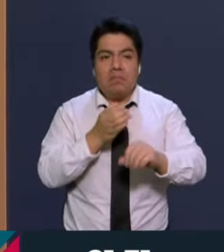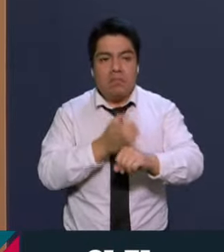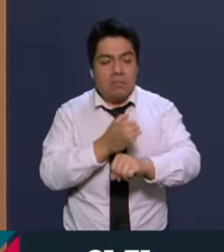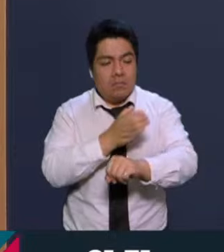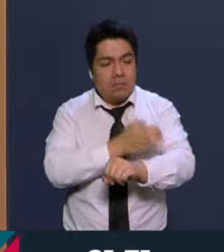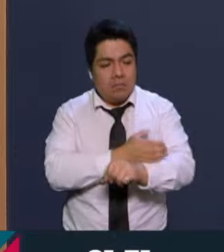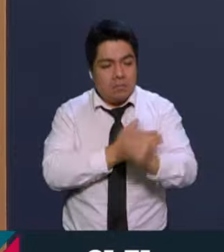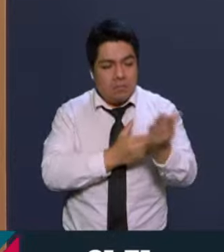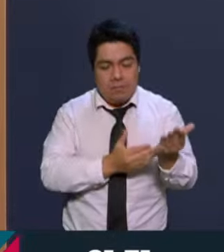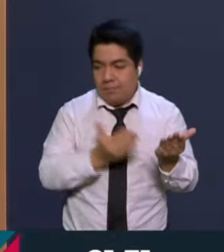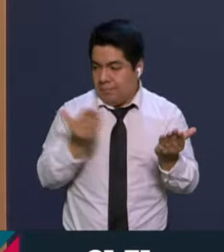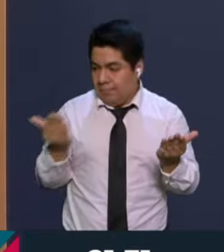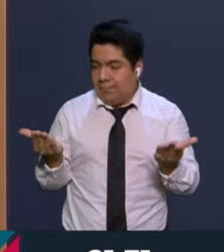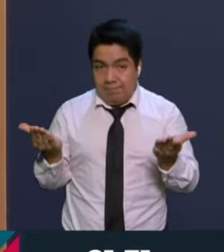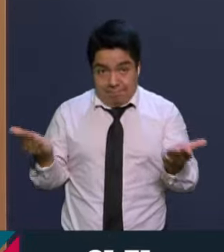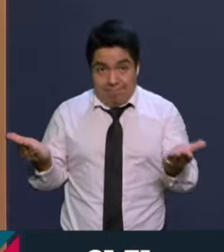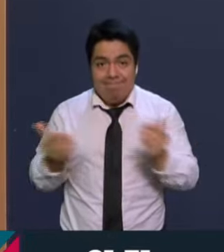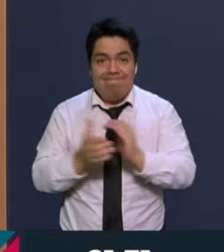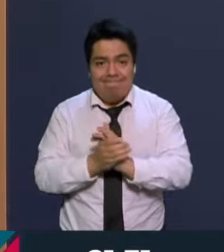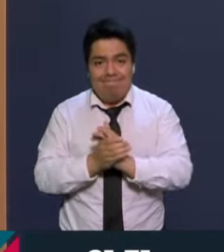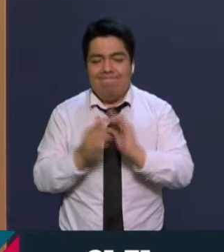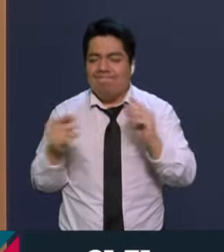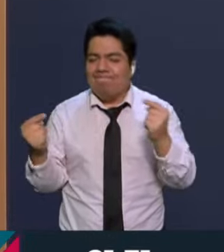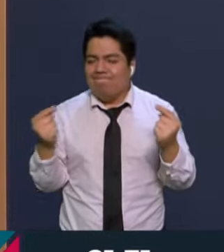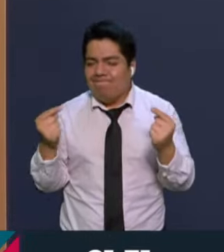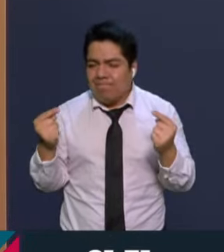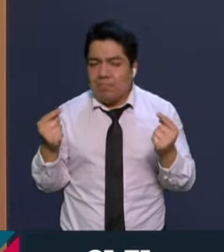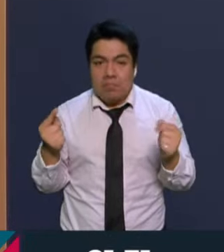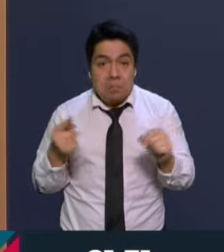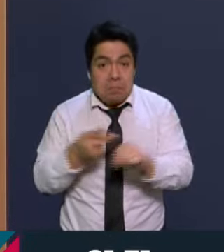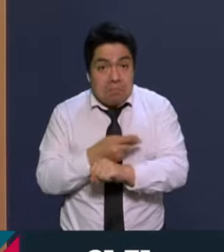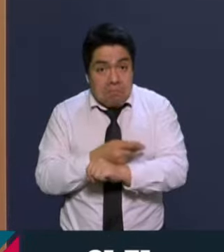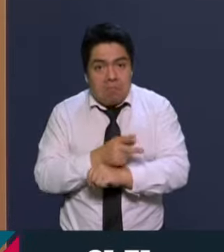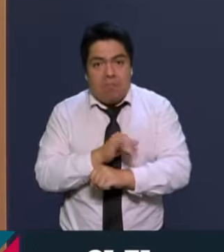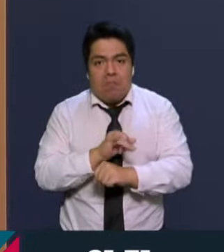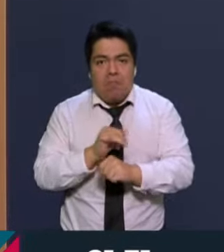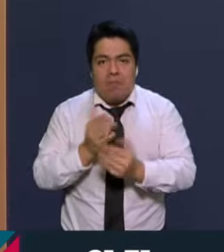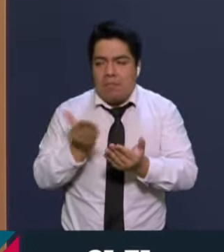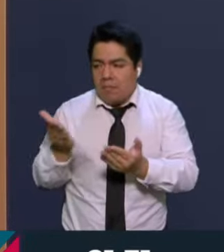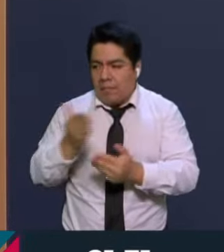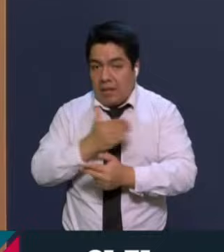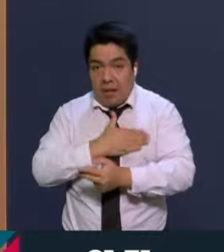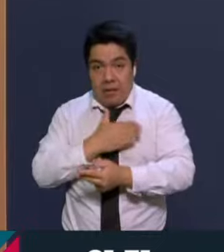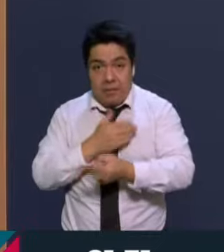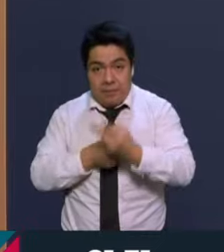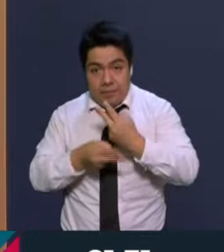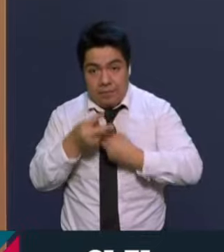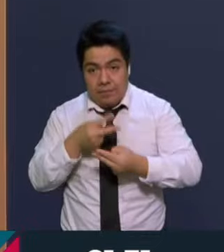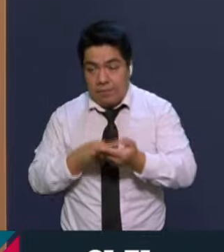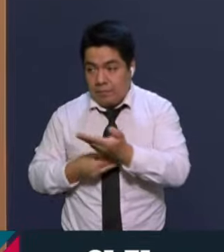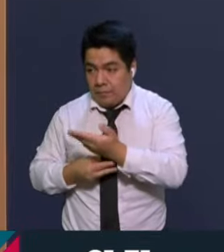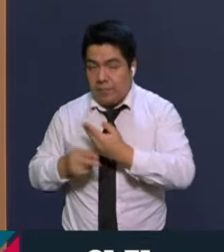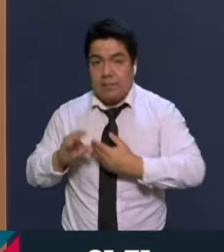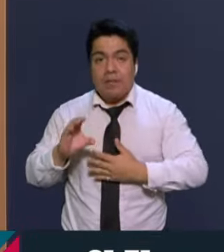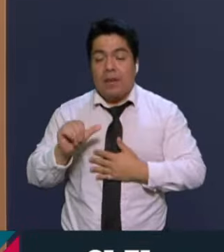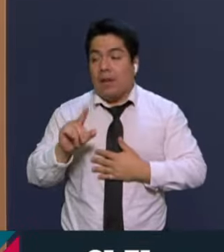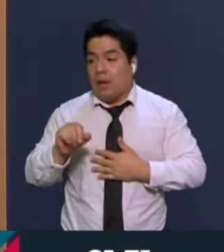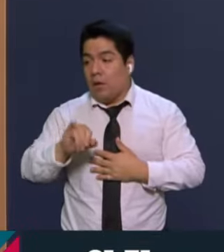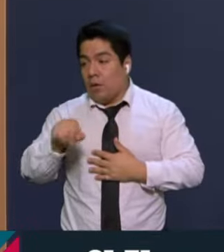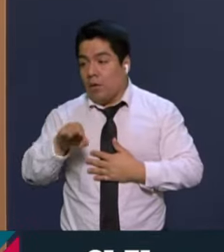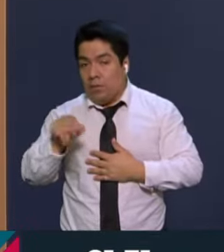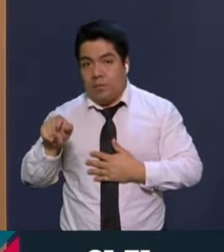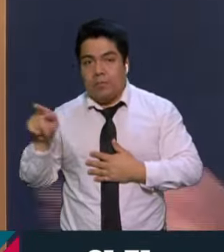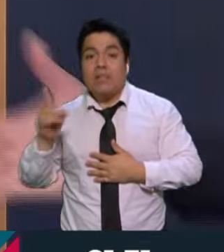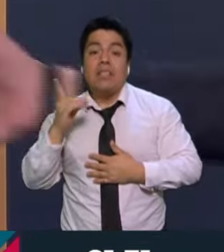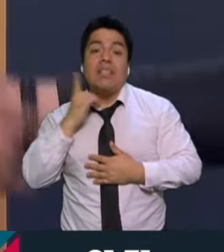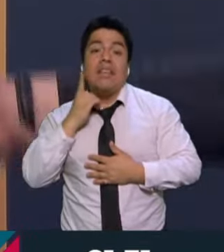aquí en un foro para poder analizar y discutir sobre qué está pasando. Le doy la bienvenida y le agradezco a Carlos Joaquín Tinoco, diputado del